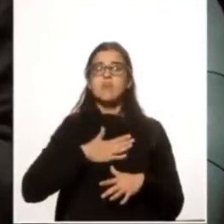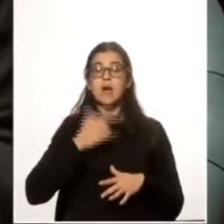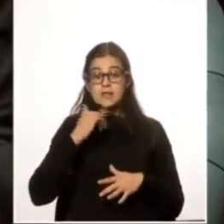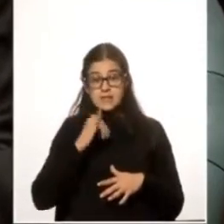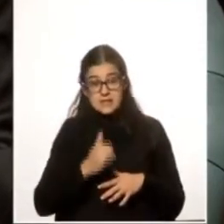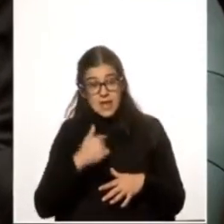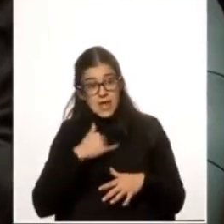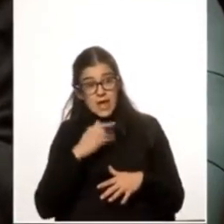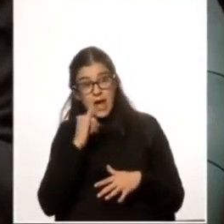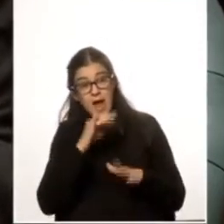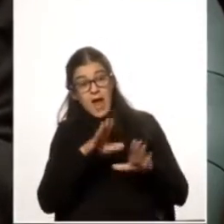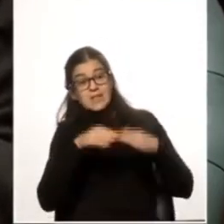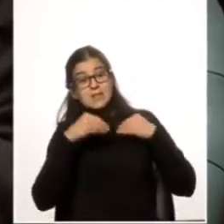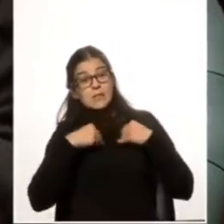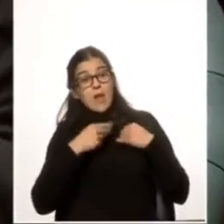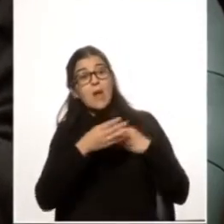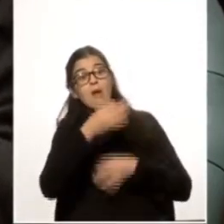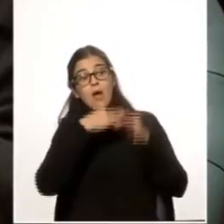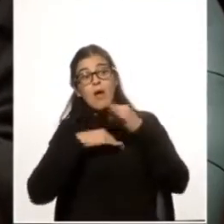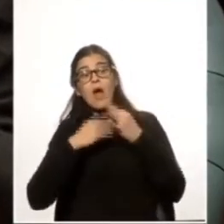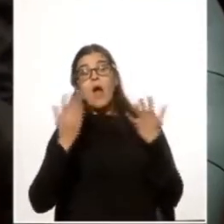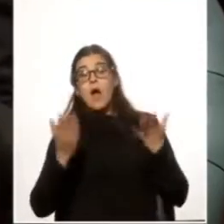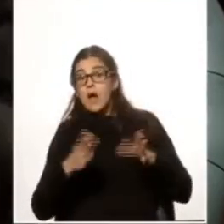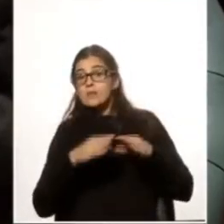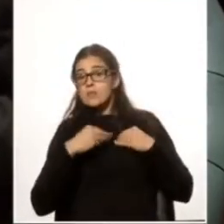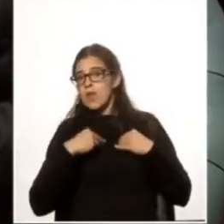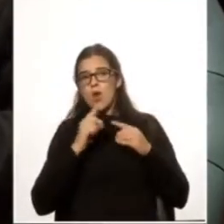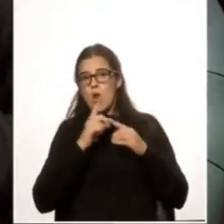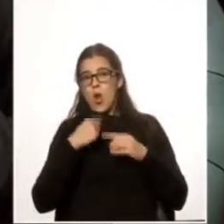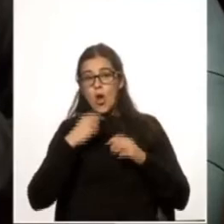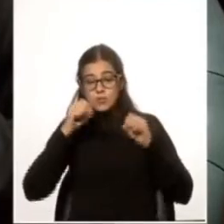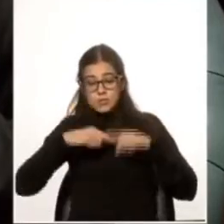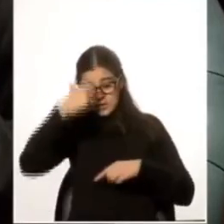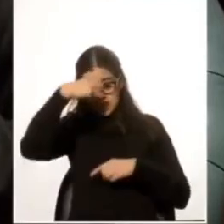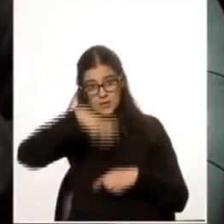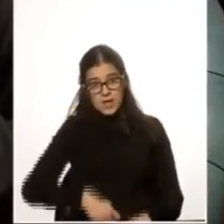si las hubiéramos escuchado un poco más, no eran las mías,